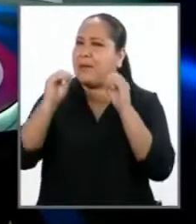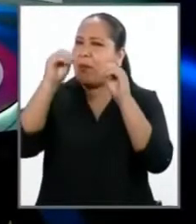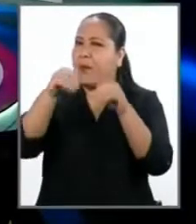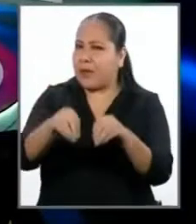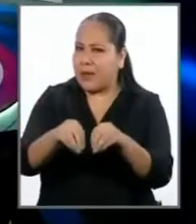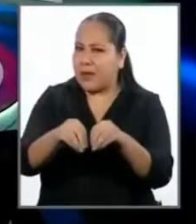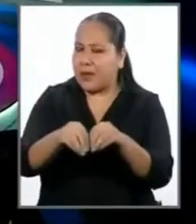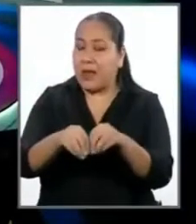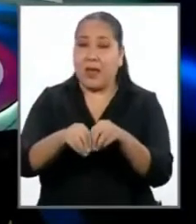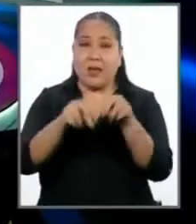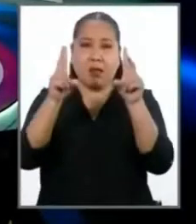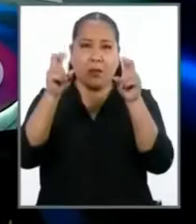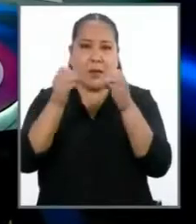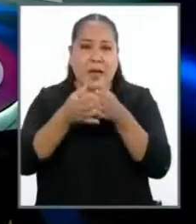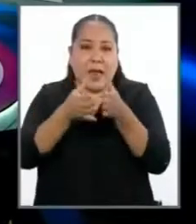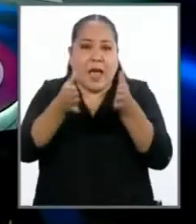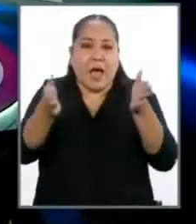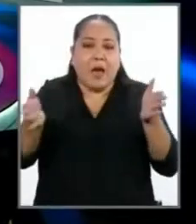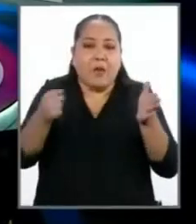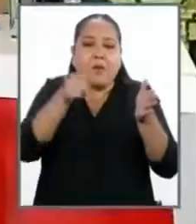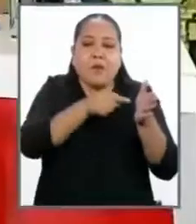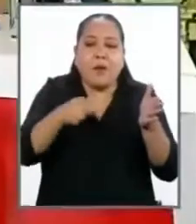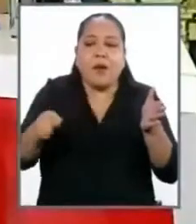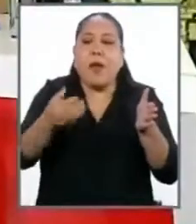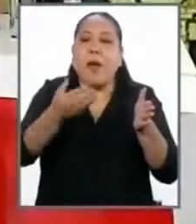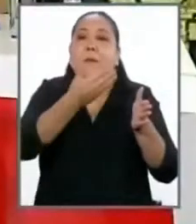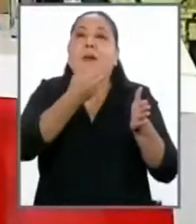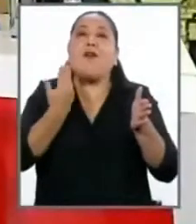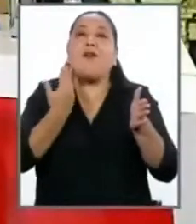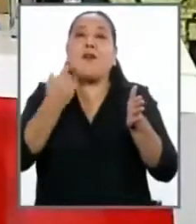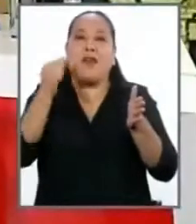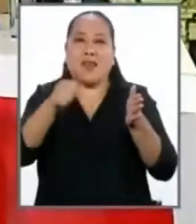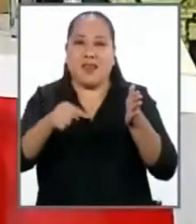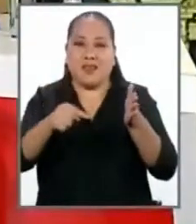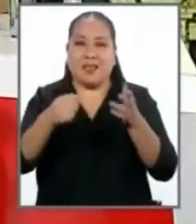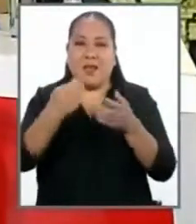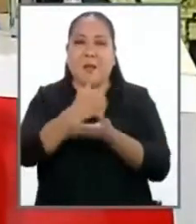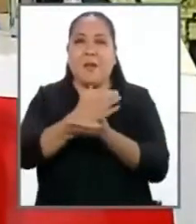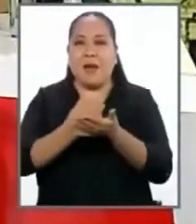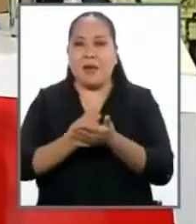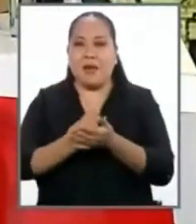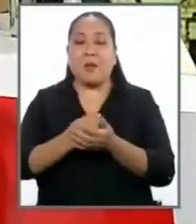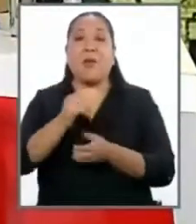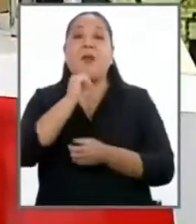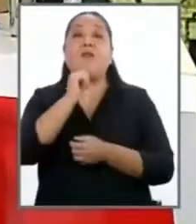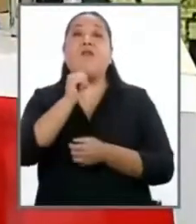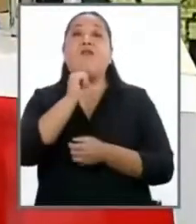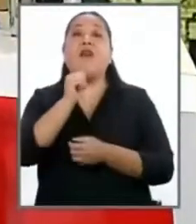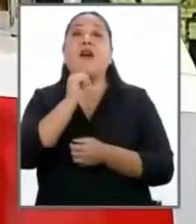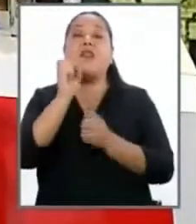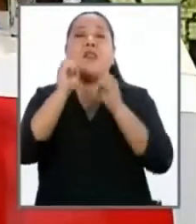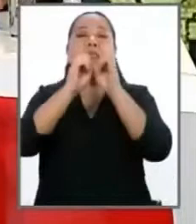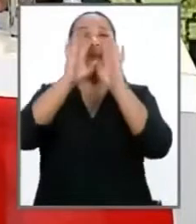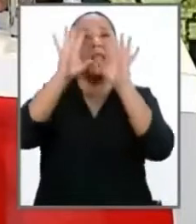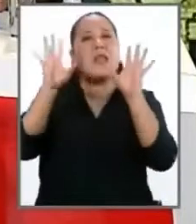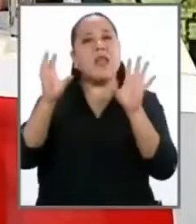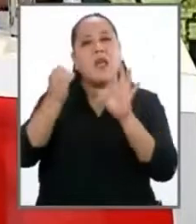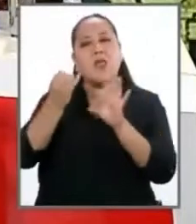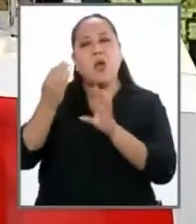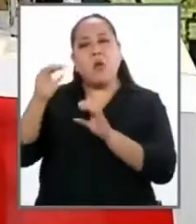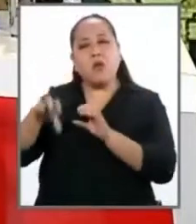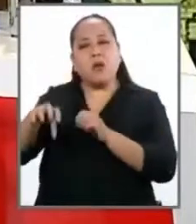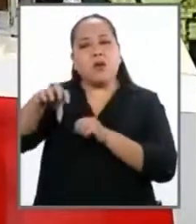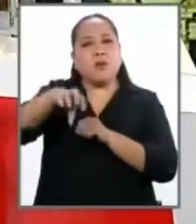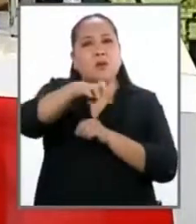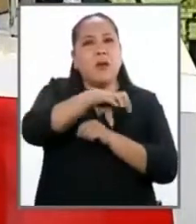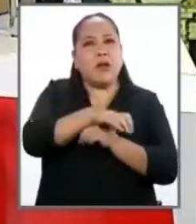en términos amplios para que esto mejorara? Porque evidentemente hay un problema de falta de transparencia en algunos casos